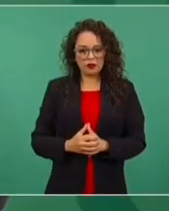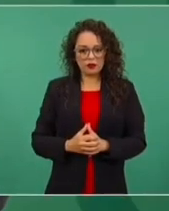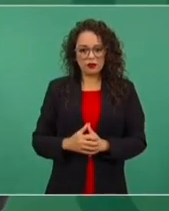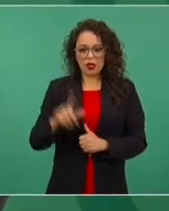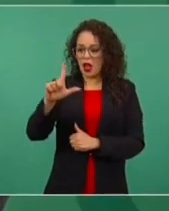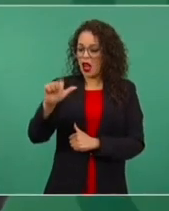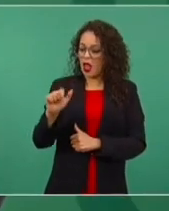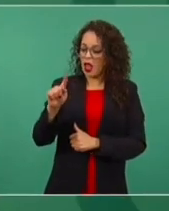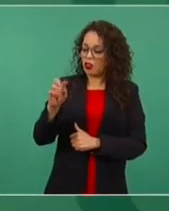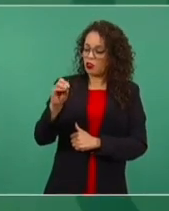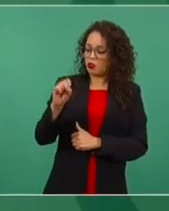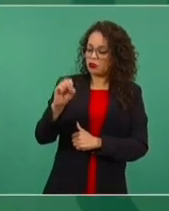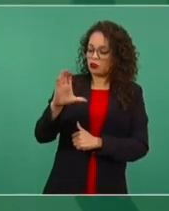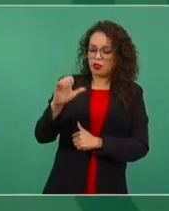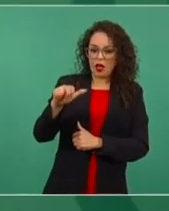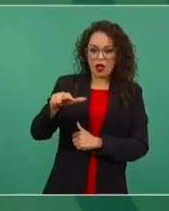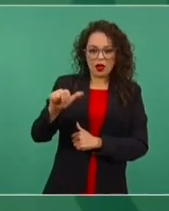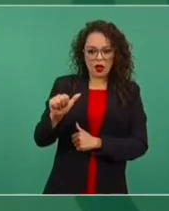Toscana.